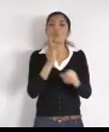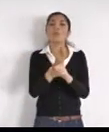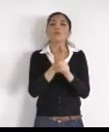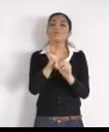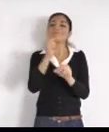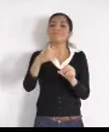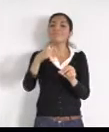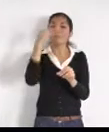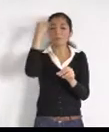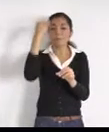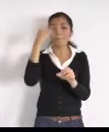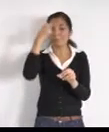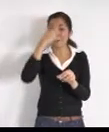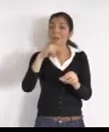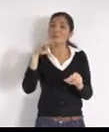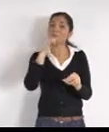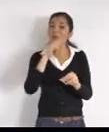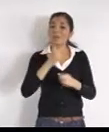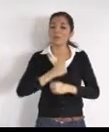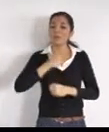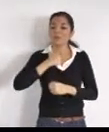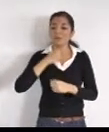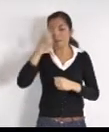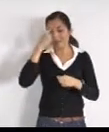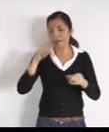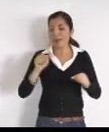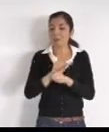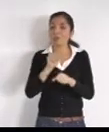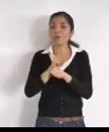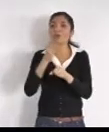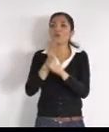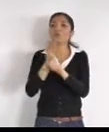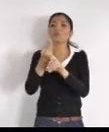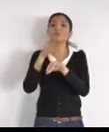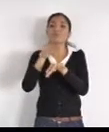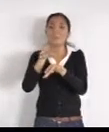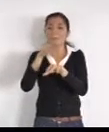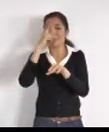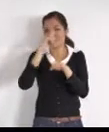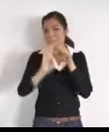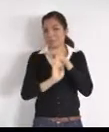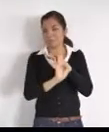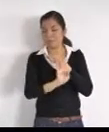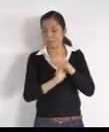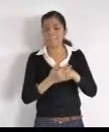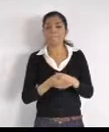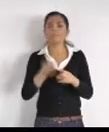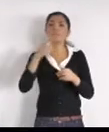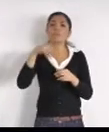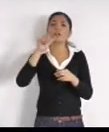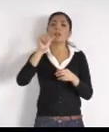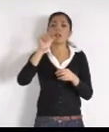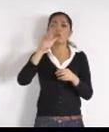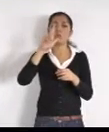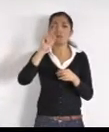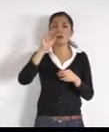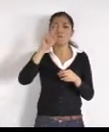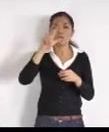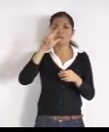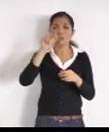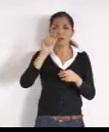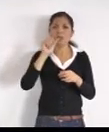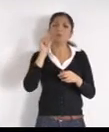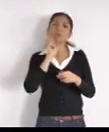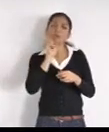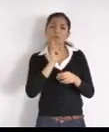semáforo, Laura Oliva González, por el Facebook, de gobierno, si vino, José Miguel, de tu